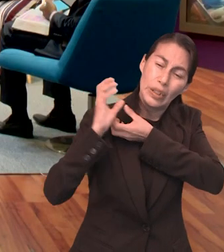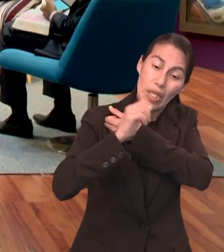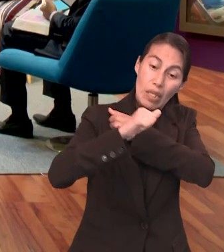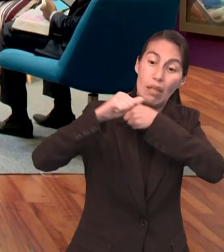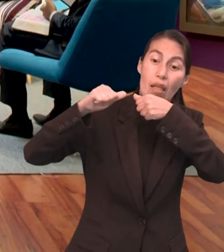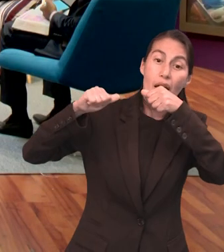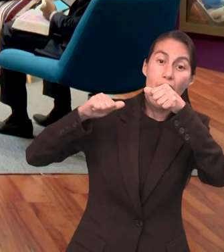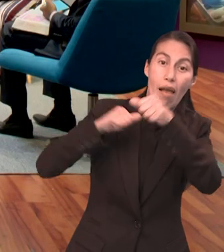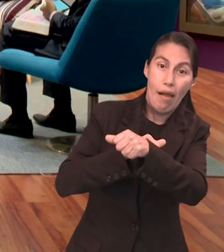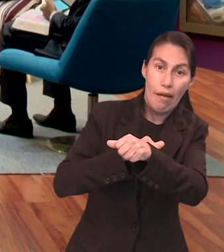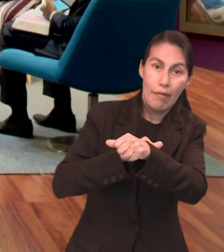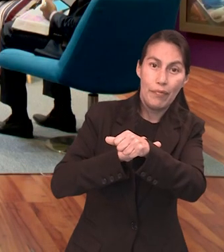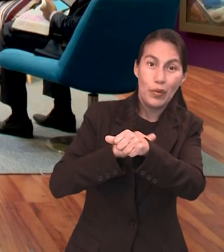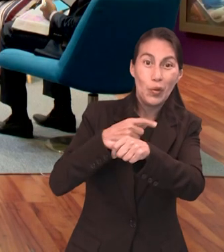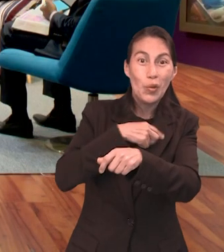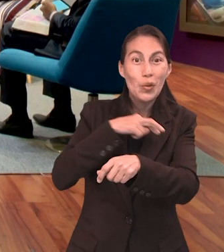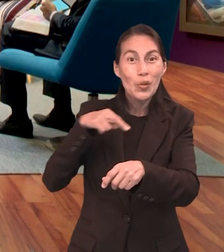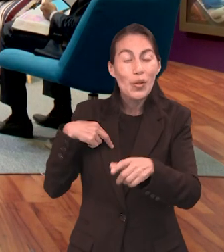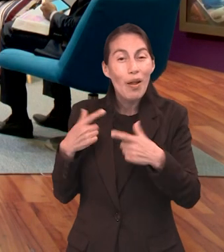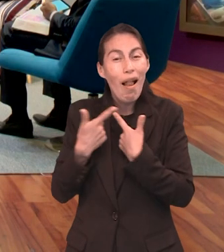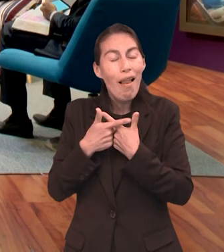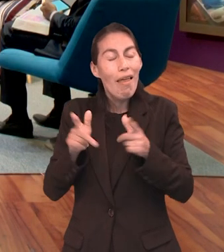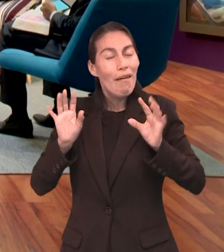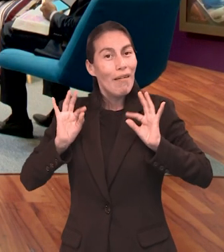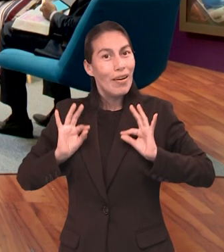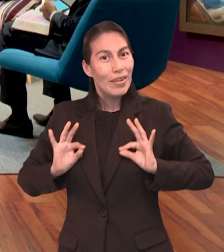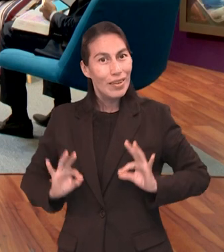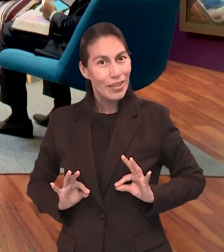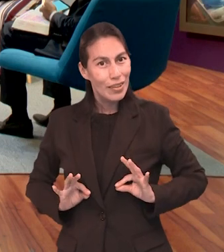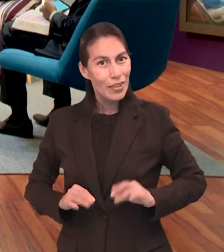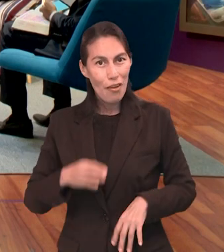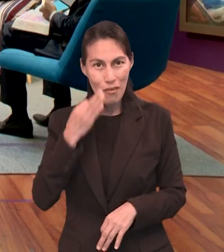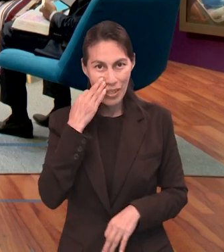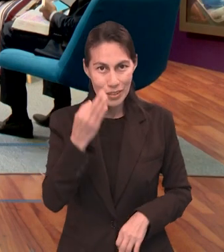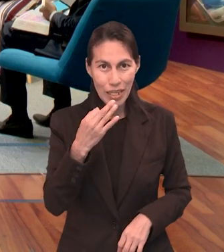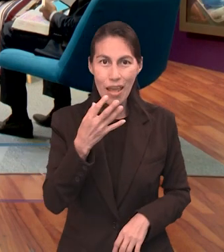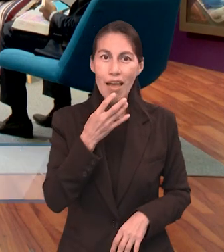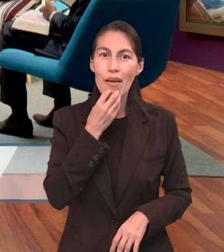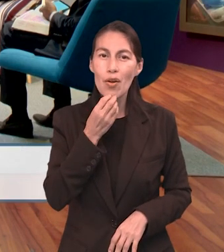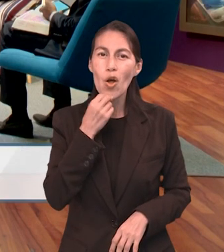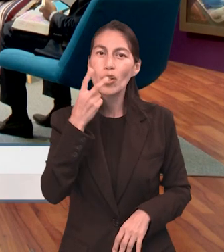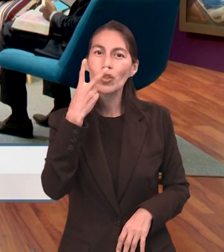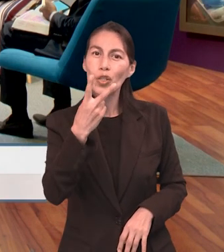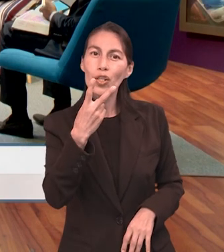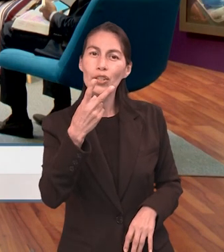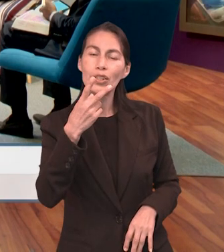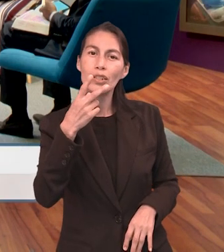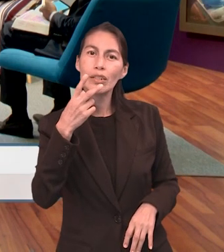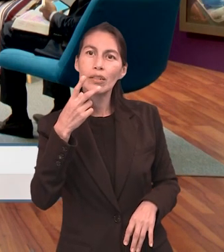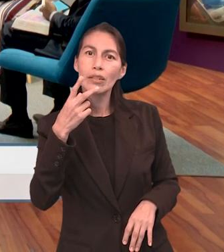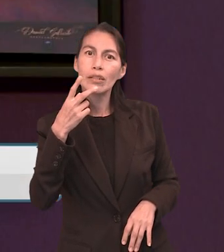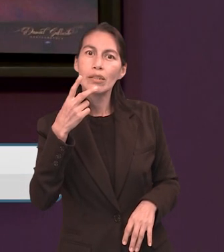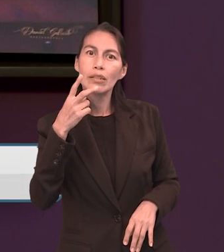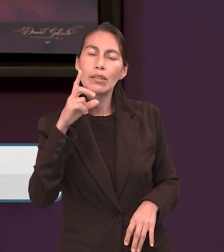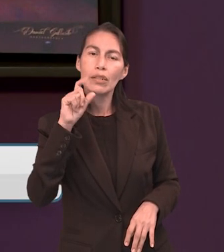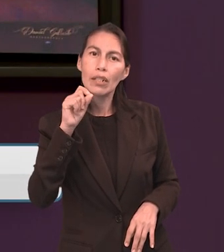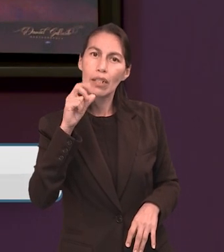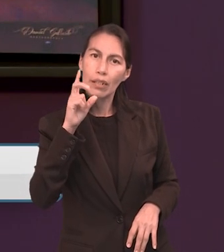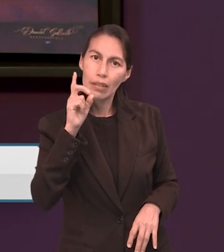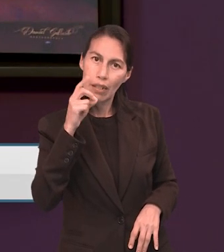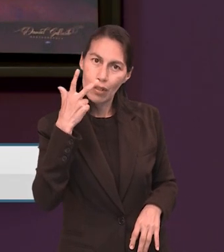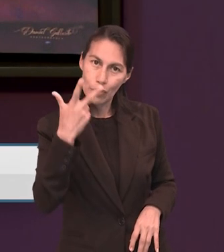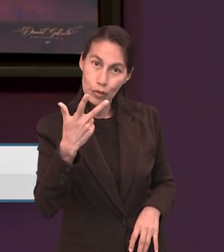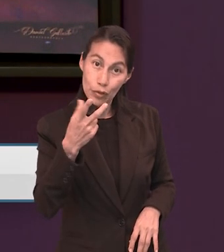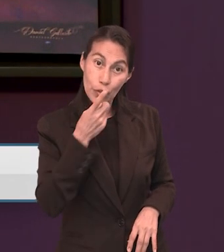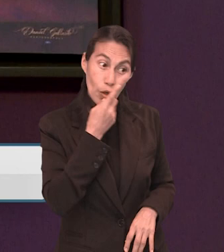Y aquí basamos Hechos 2, 38, que dice, Pedro les dijo, arrepentíos y bautícense cada